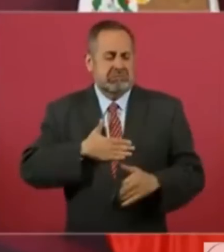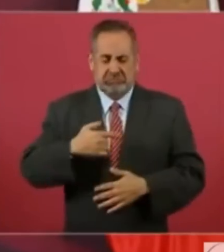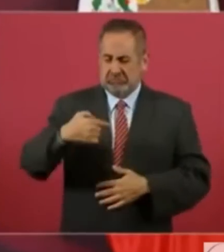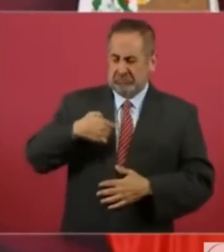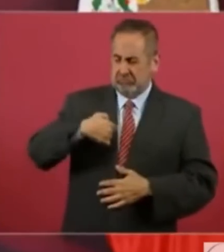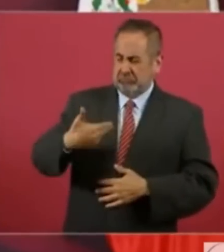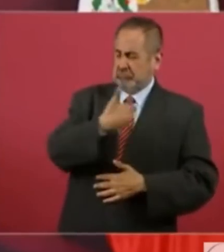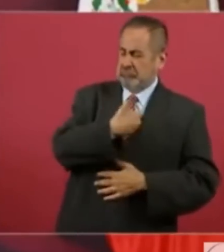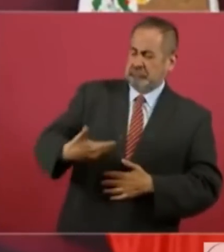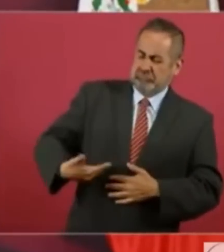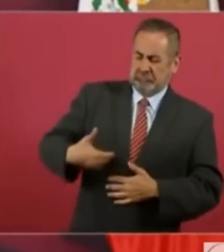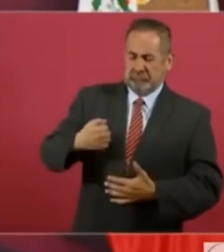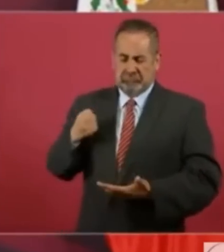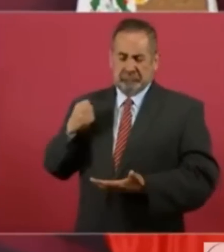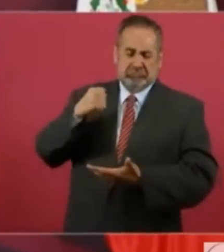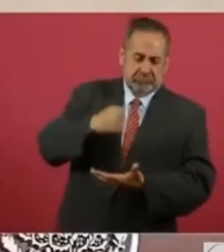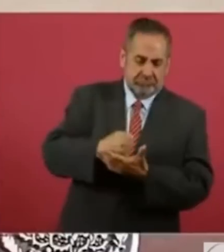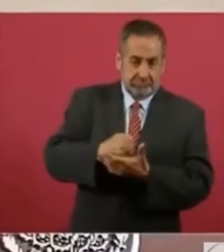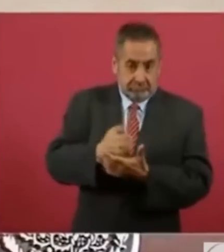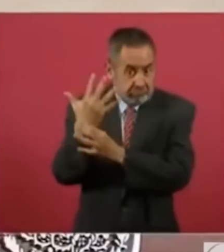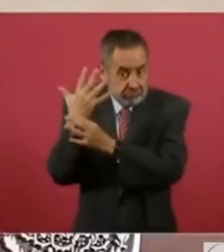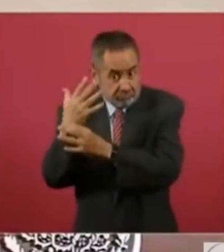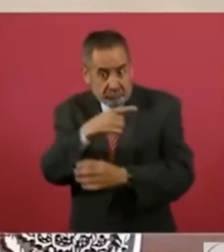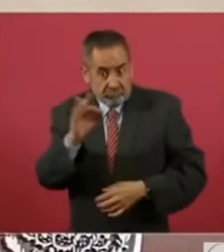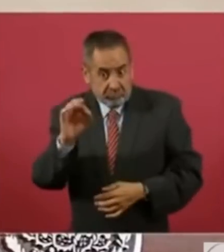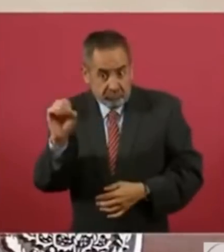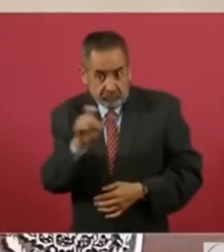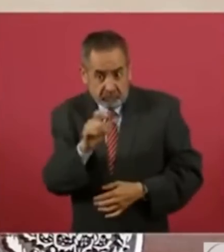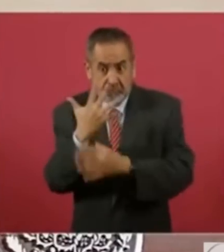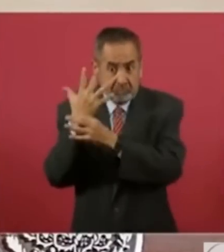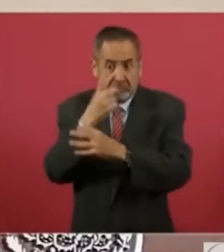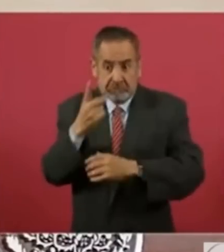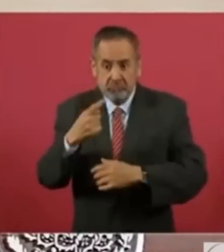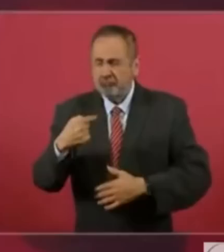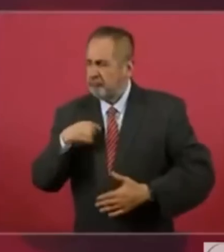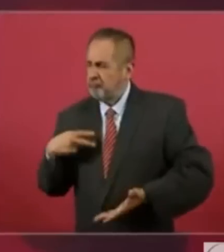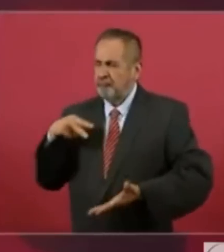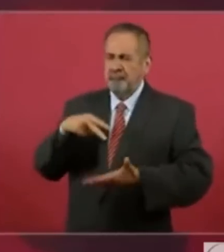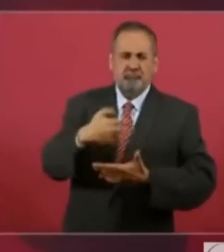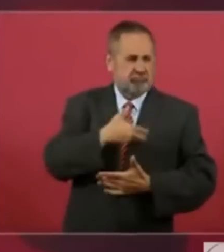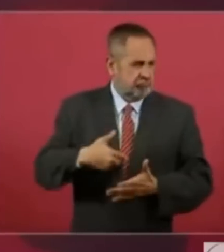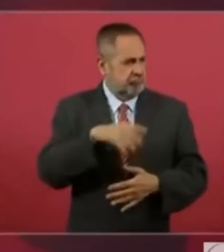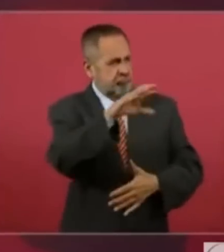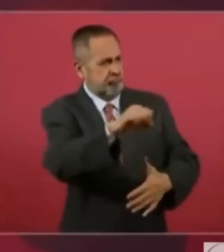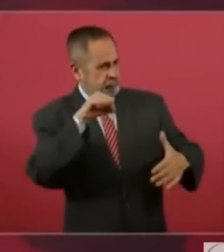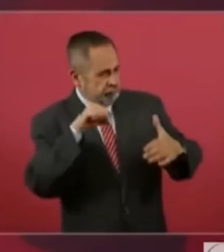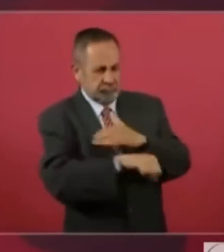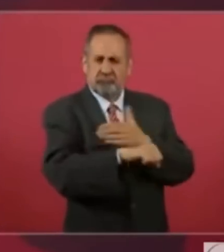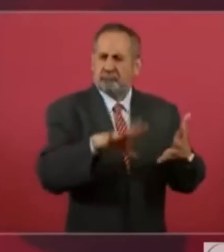así dijo en el zócalo, a la presidencia voy a meter a la cárcel